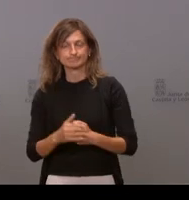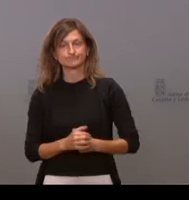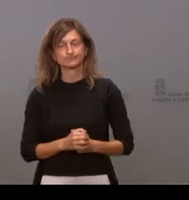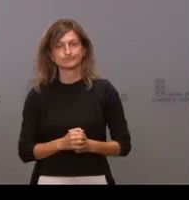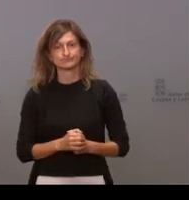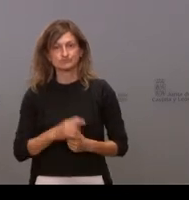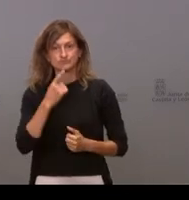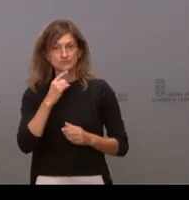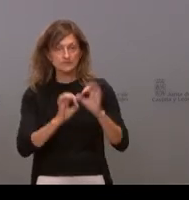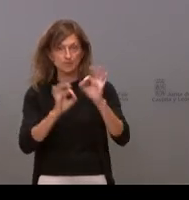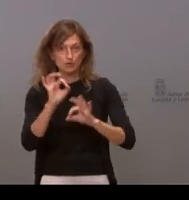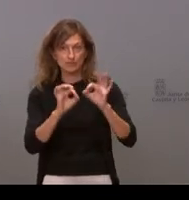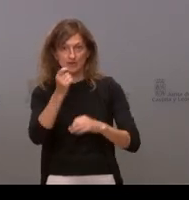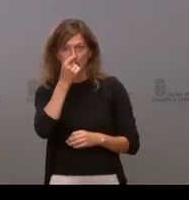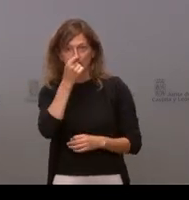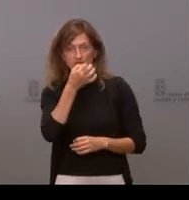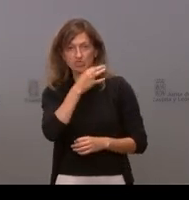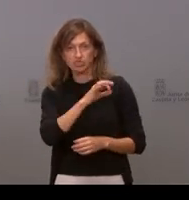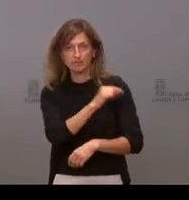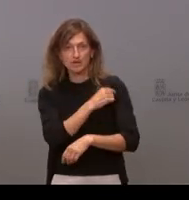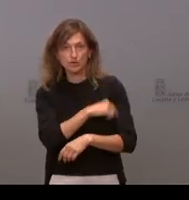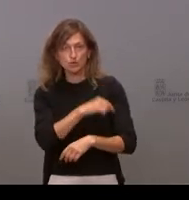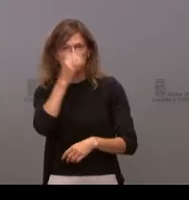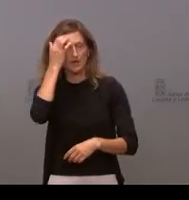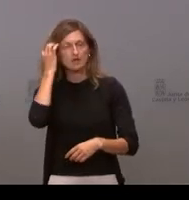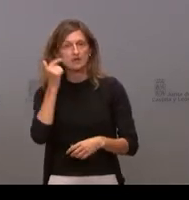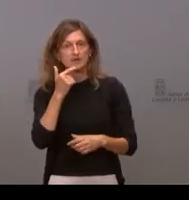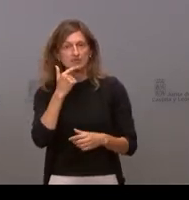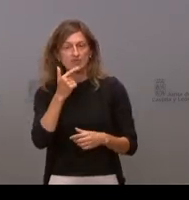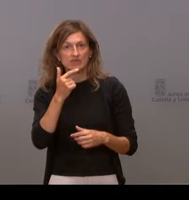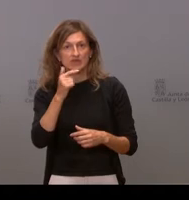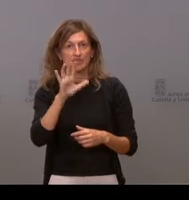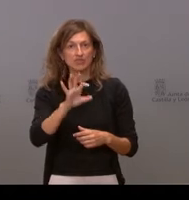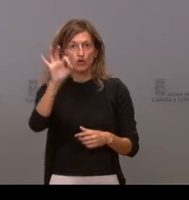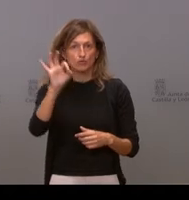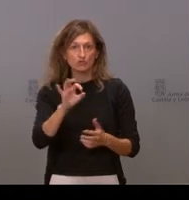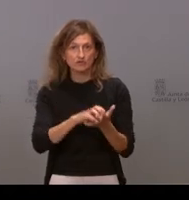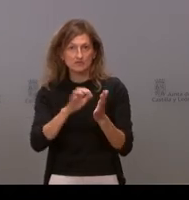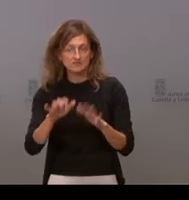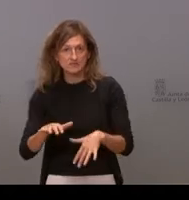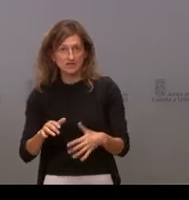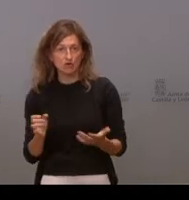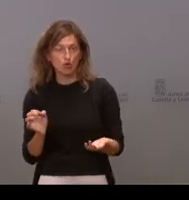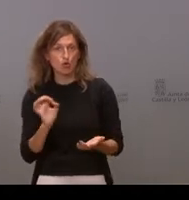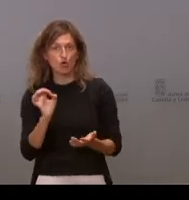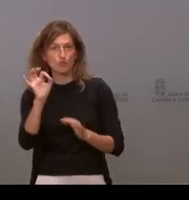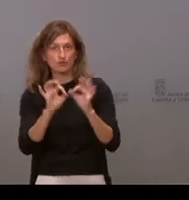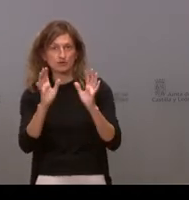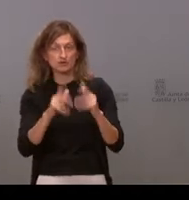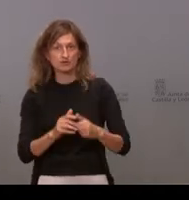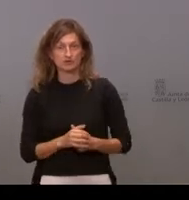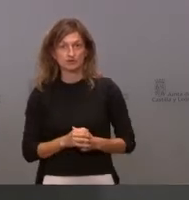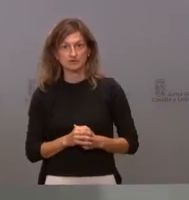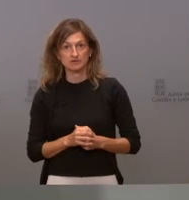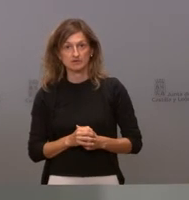que el porcentaje es muy bajo ese porcentaje de rechazo a la vacuna ¿lo podemos cifrar de alguna manera 5% en Castilla y León de rechazo expreso o no se Te puedo decir una